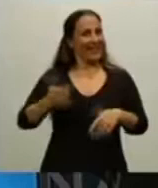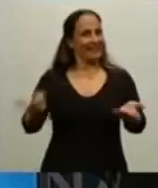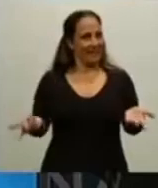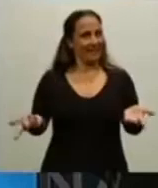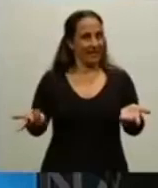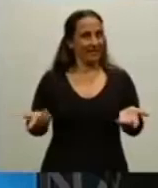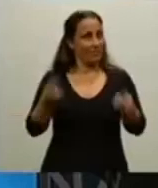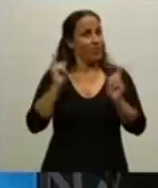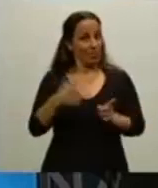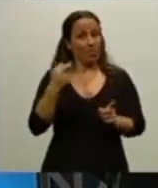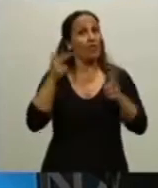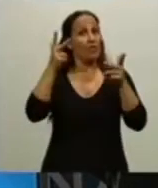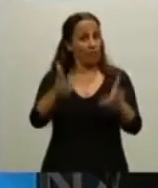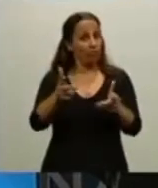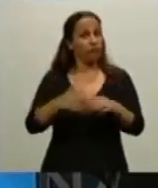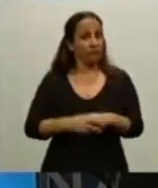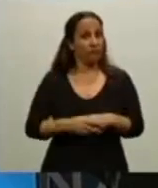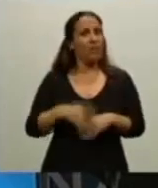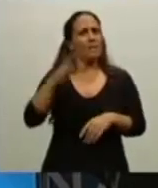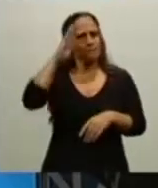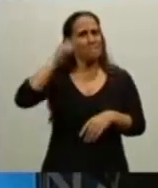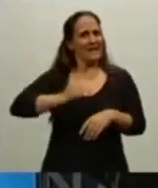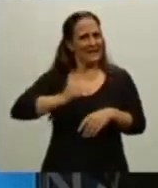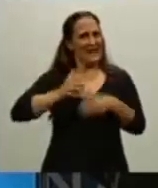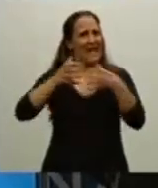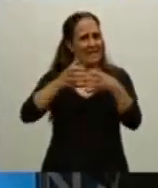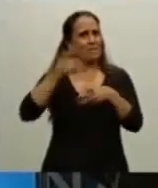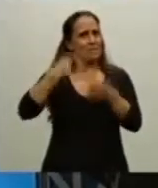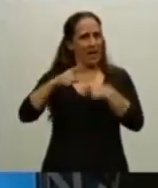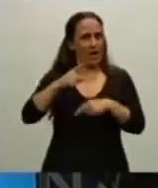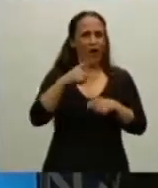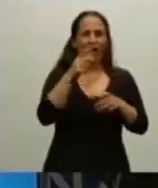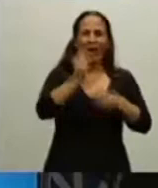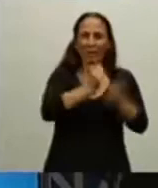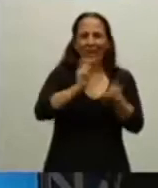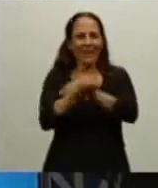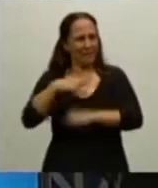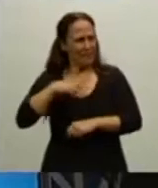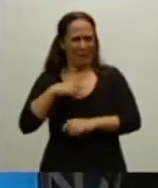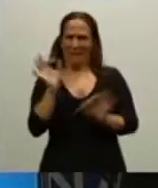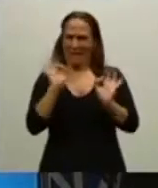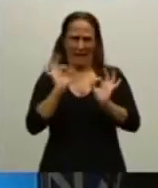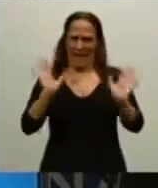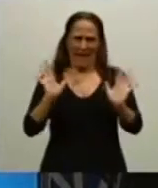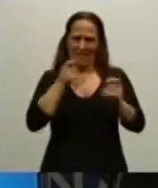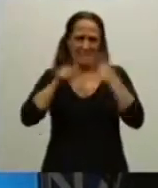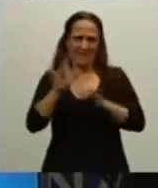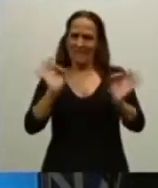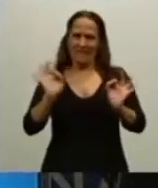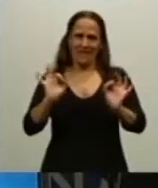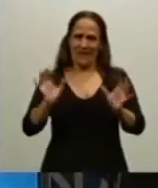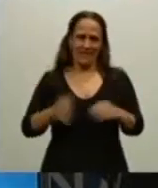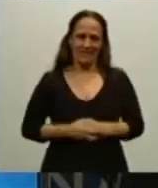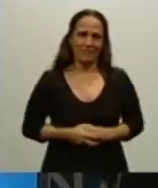que reconocerlo también, estábamos en dictadura pero no habían privatizado nada. A Dios lo que es de Dios y al César lo que es del César también.